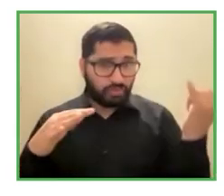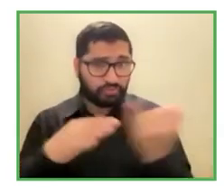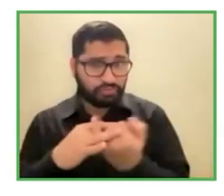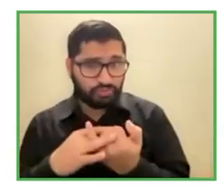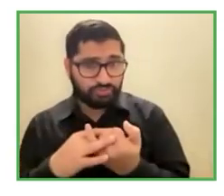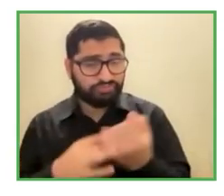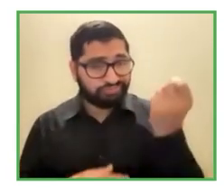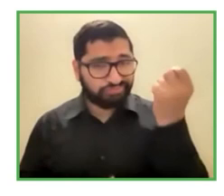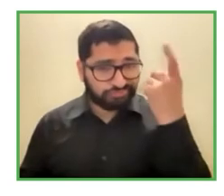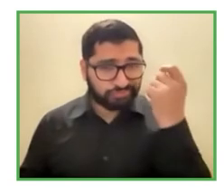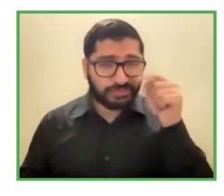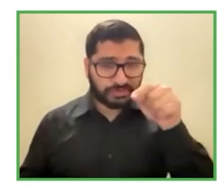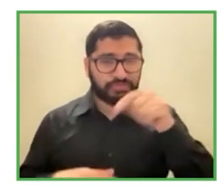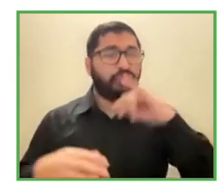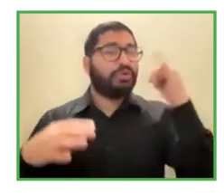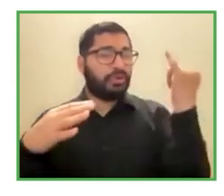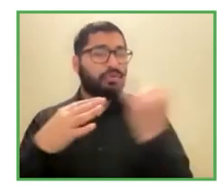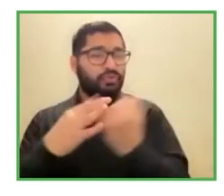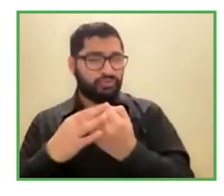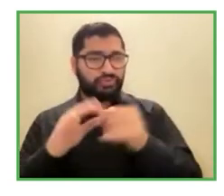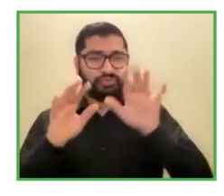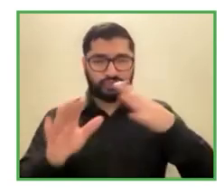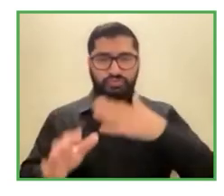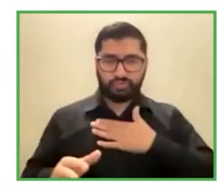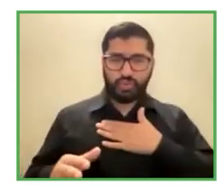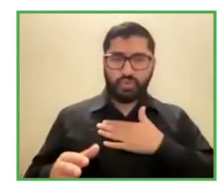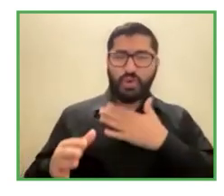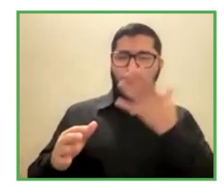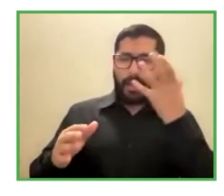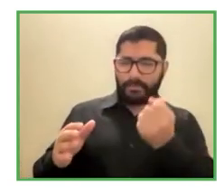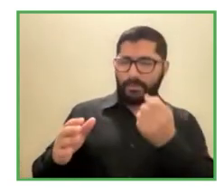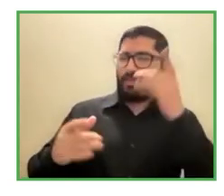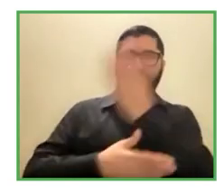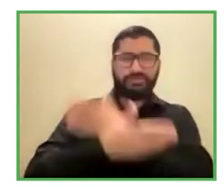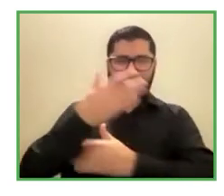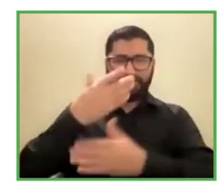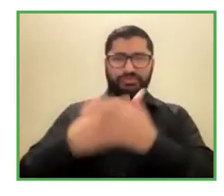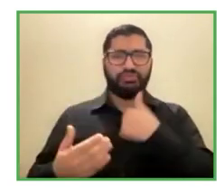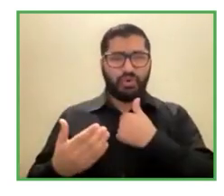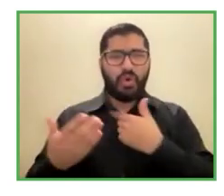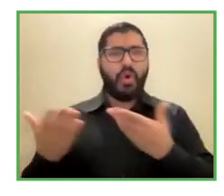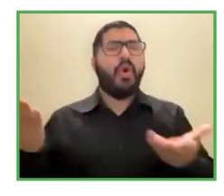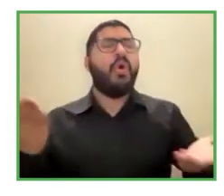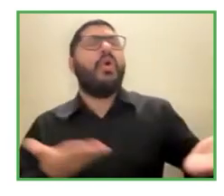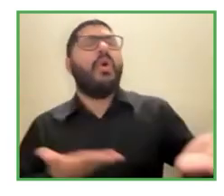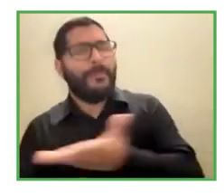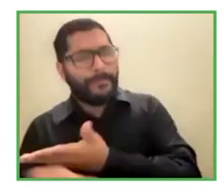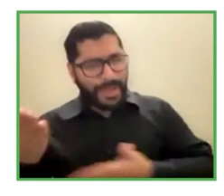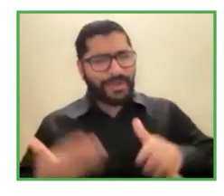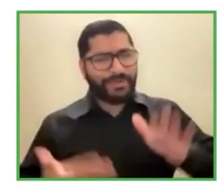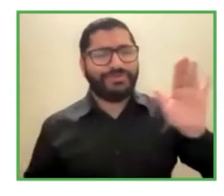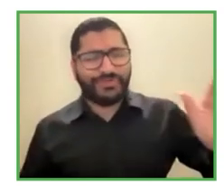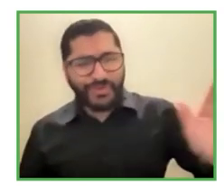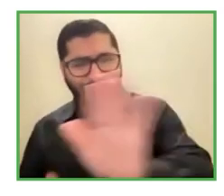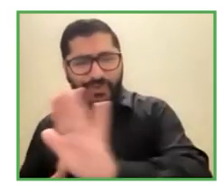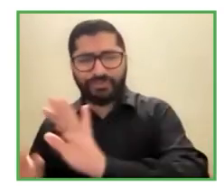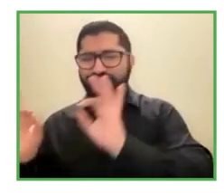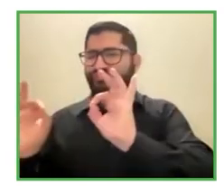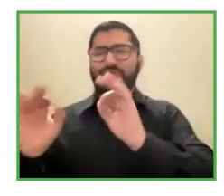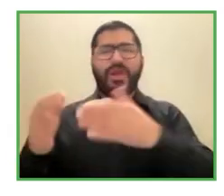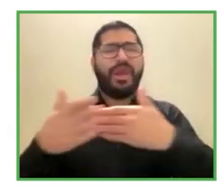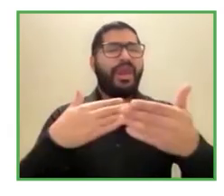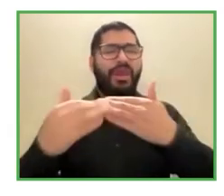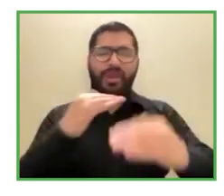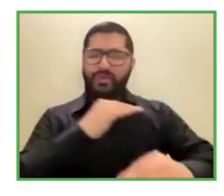que si yo tengo una discapacidad yo comparto con una persona que tiene otra discapacidad como también con una persona que no tiene